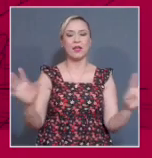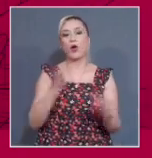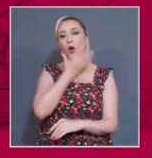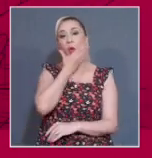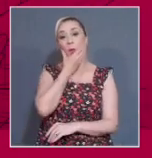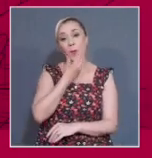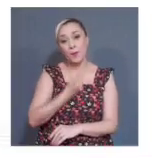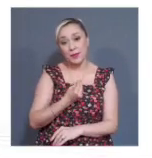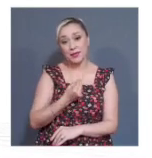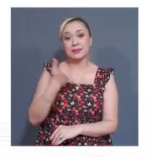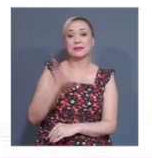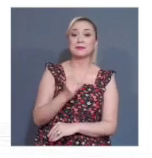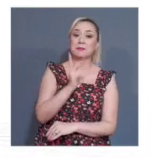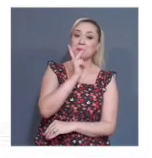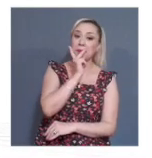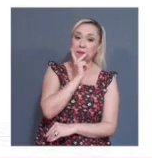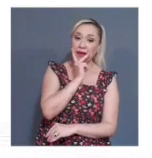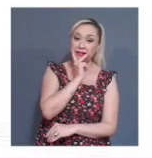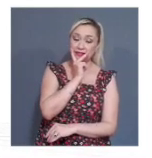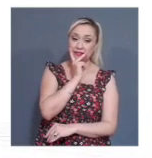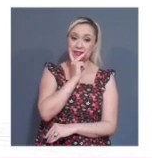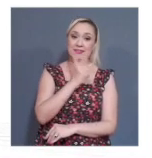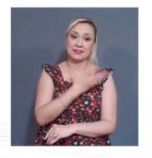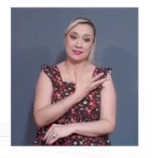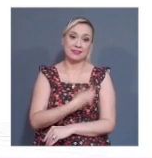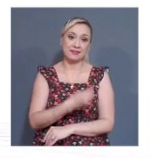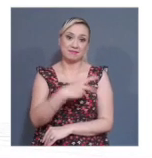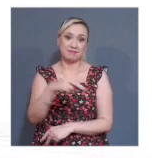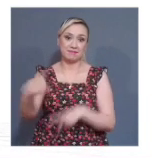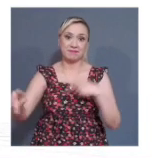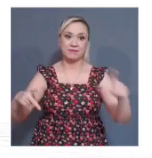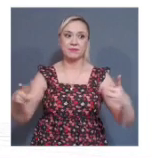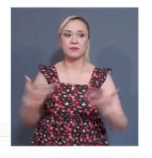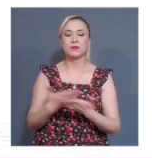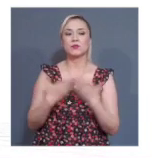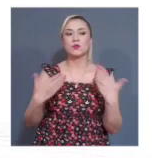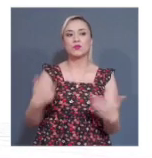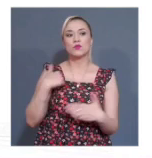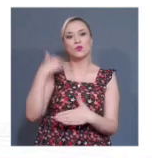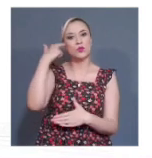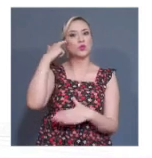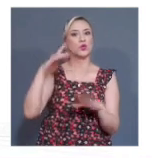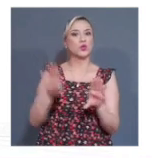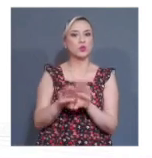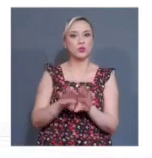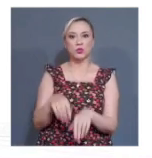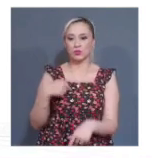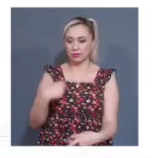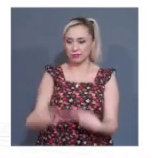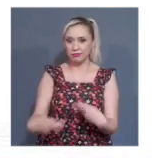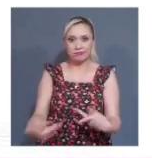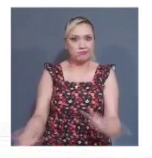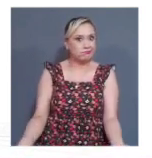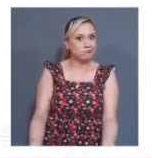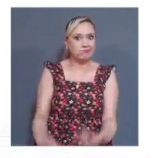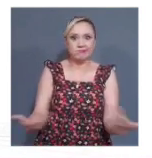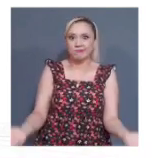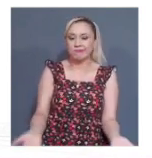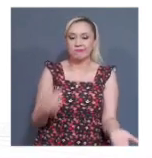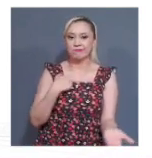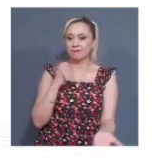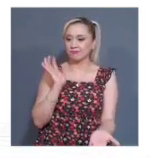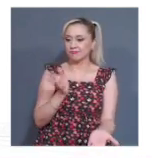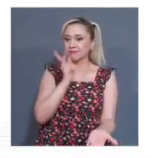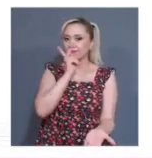paternidad. Era el hecho de saber cómo me podía preparar como padre y encontré algo que me